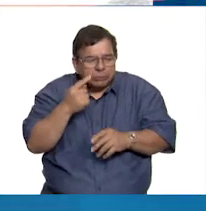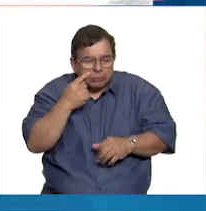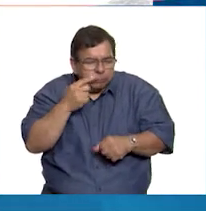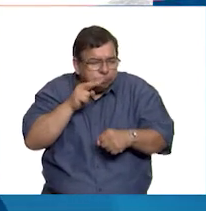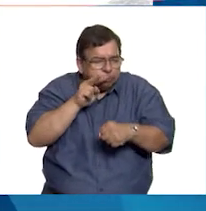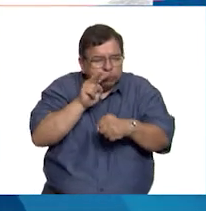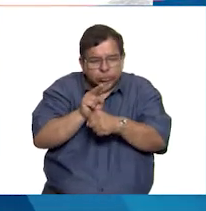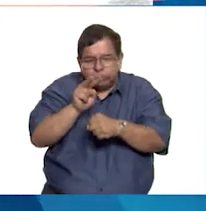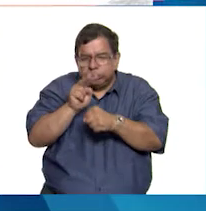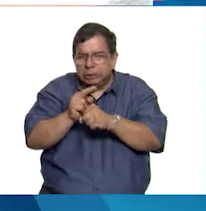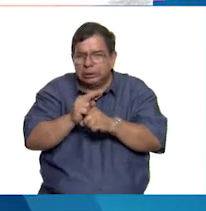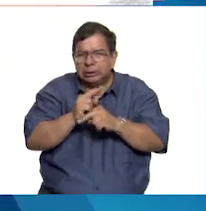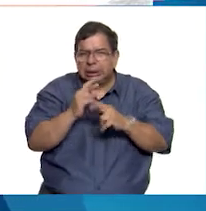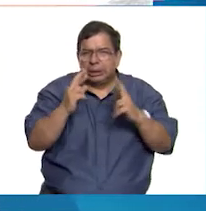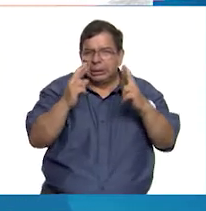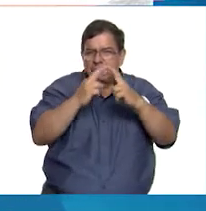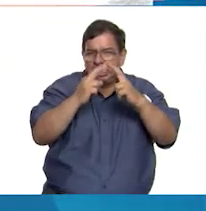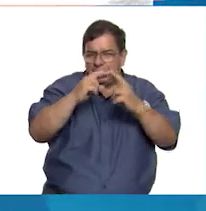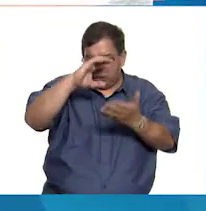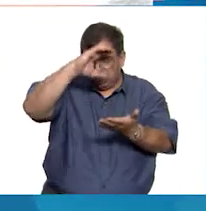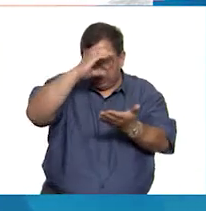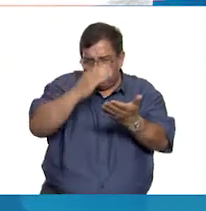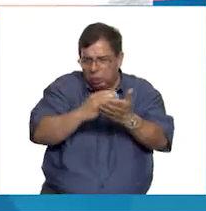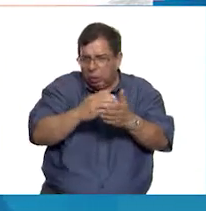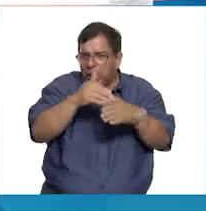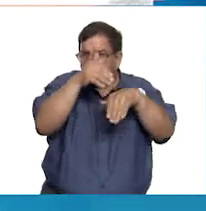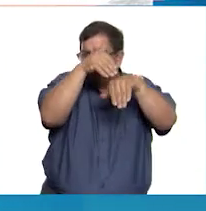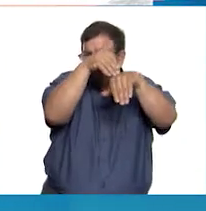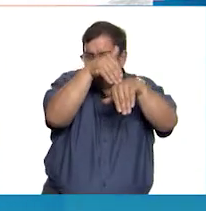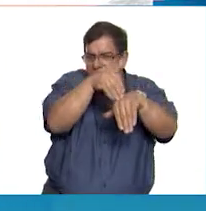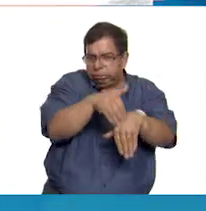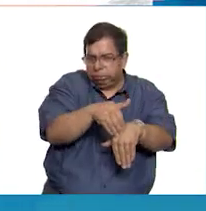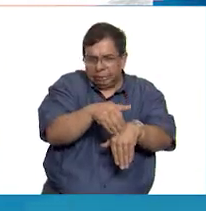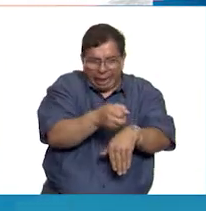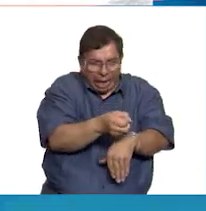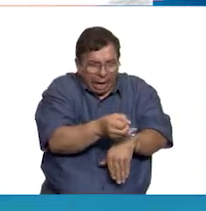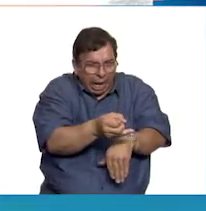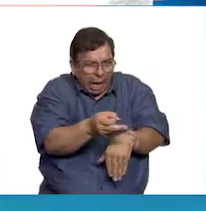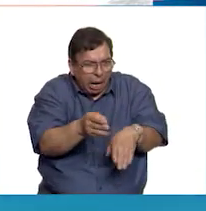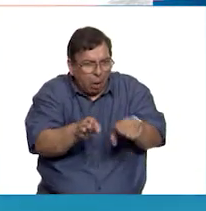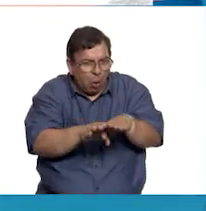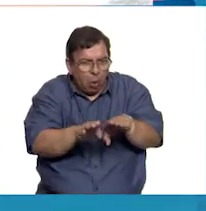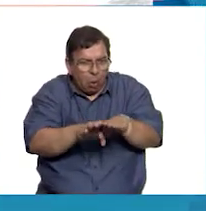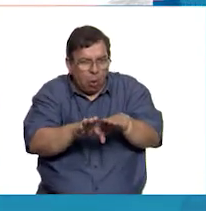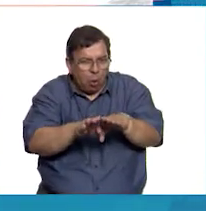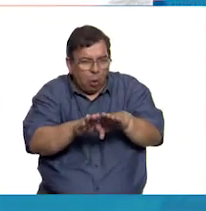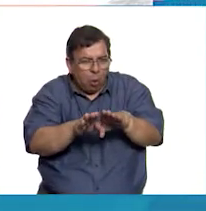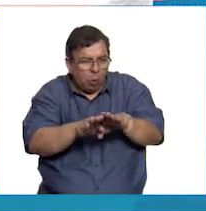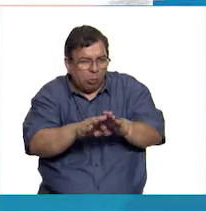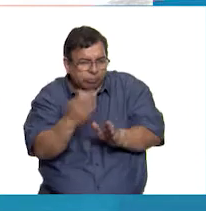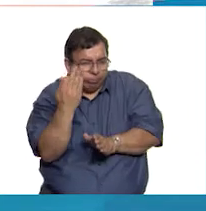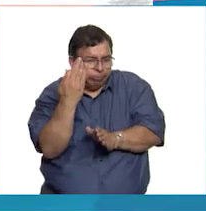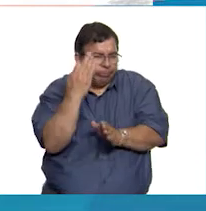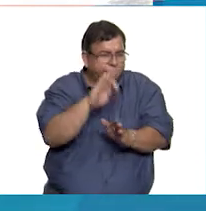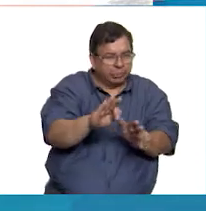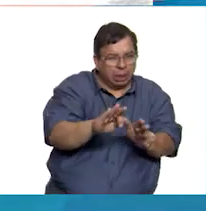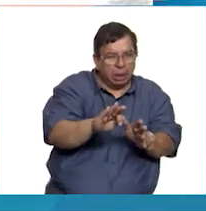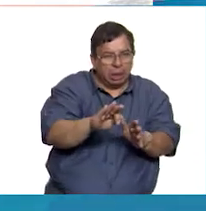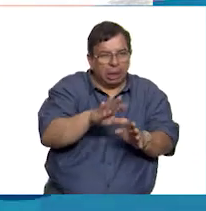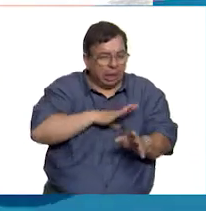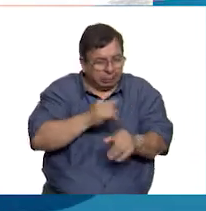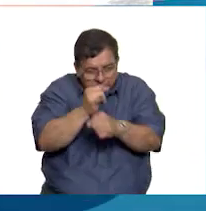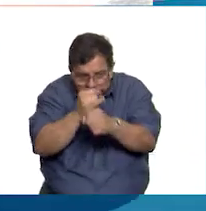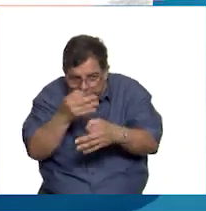todos siguieran la religión católica y en caso de que se enteraran que alguien era un hereje, lo debían investigar y de ser